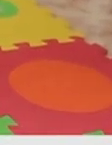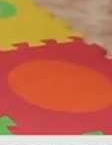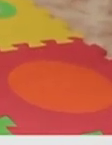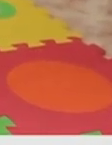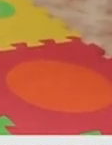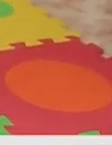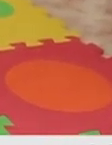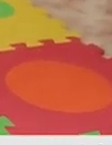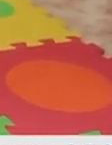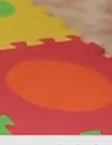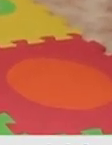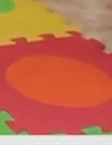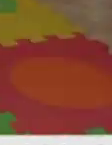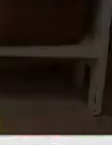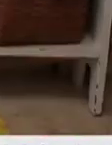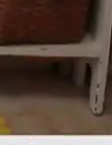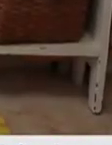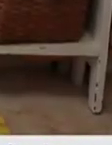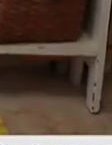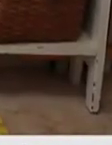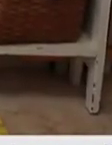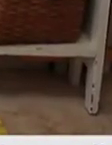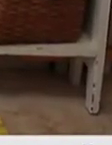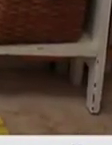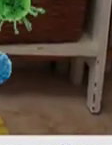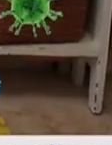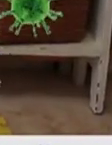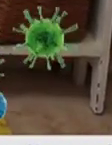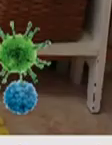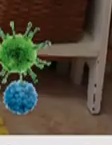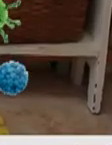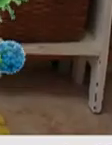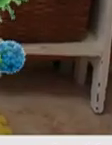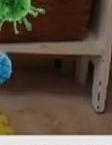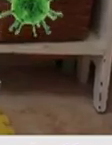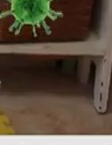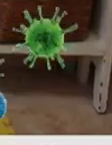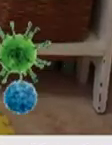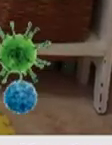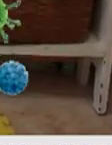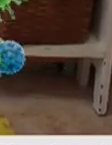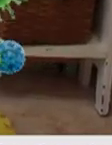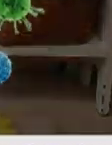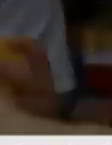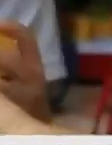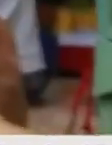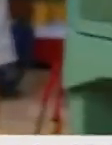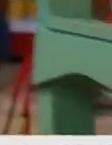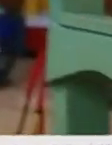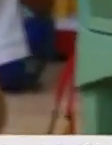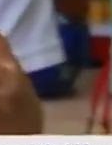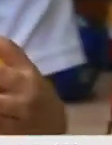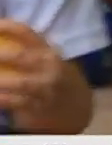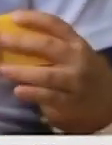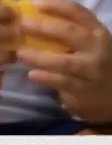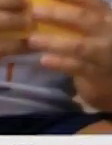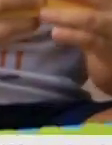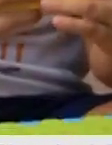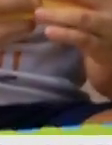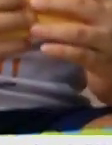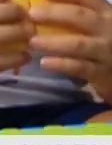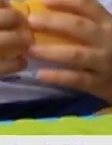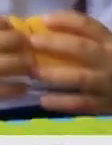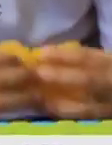es mi escudo y además no le tengo ningún miedo a mi no me vencerá aunque